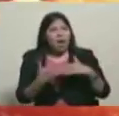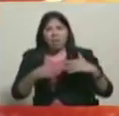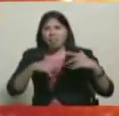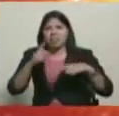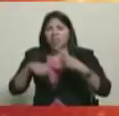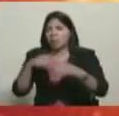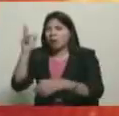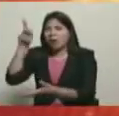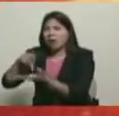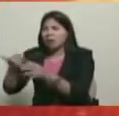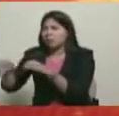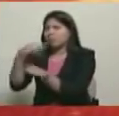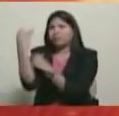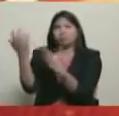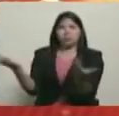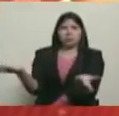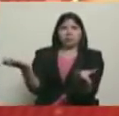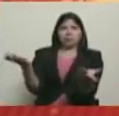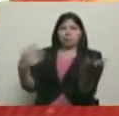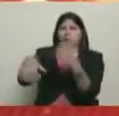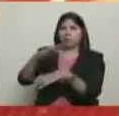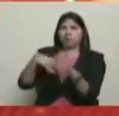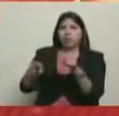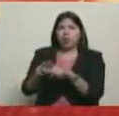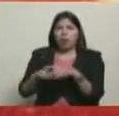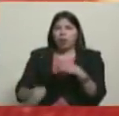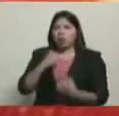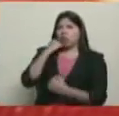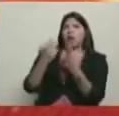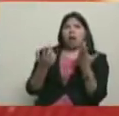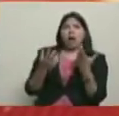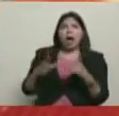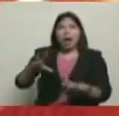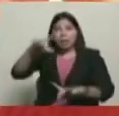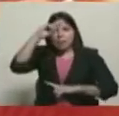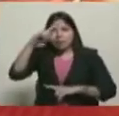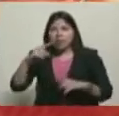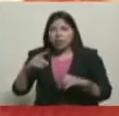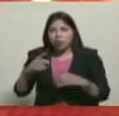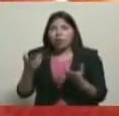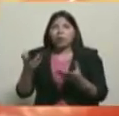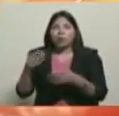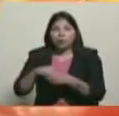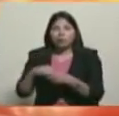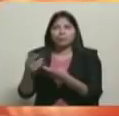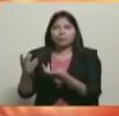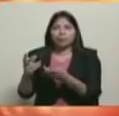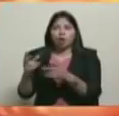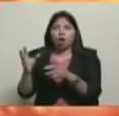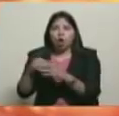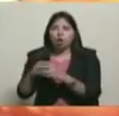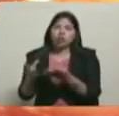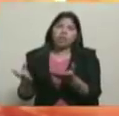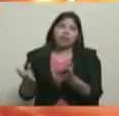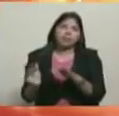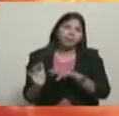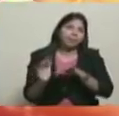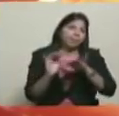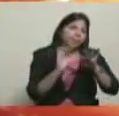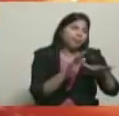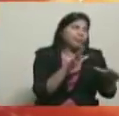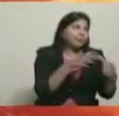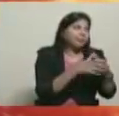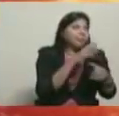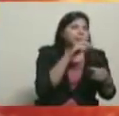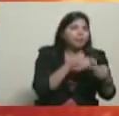en los carros y cuando llegaron se encontraron con eso. Ellos se vinieron, algunos, están con nosotros ya, de la guardia. Que se llevaron, inclusive, conductores de